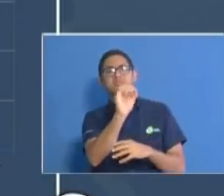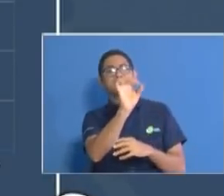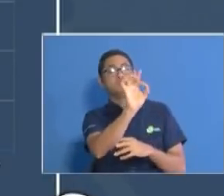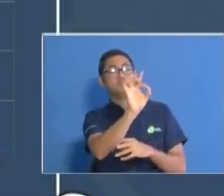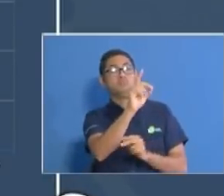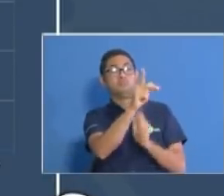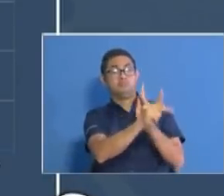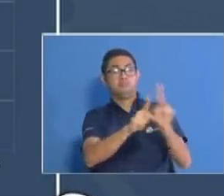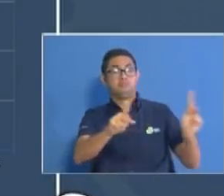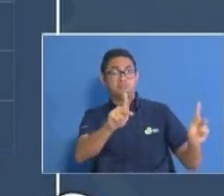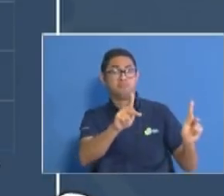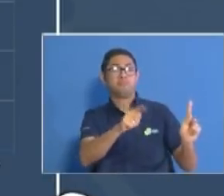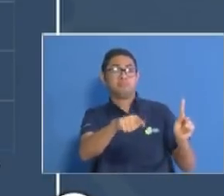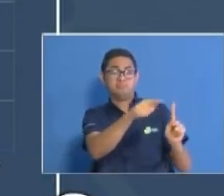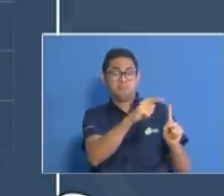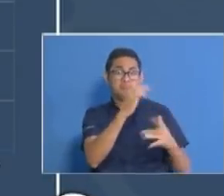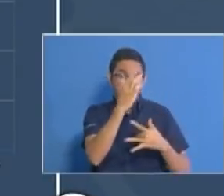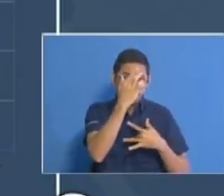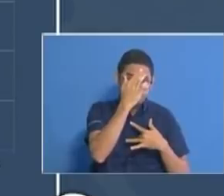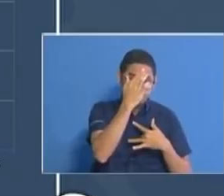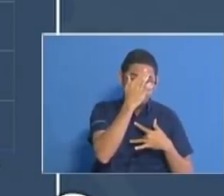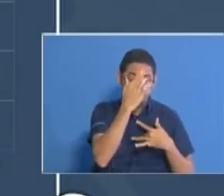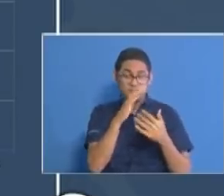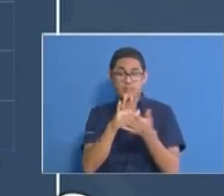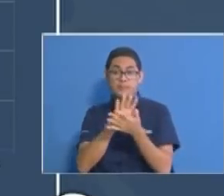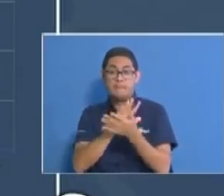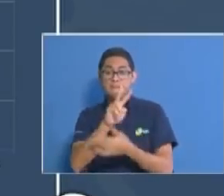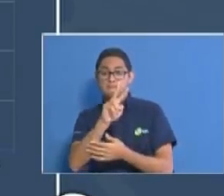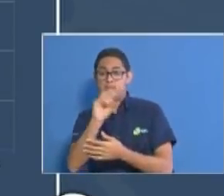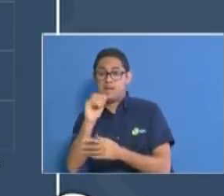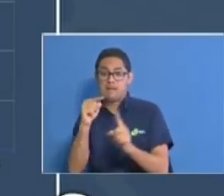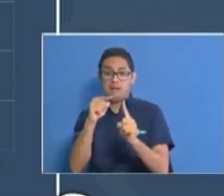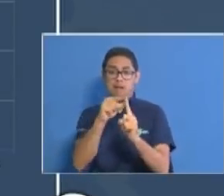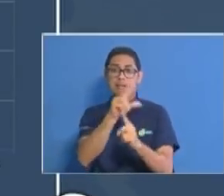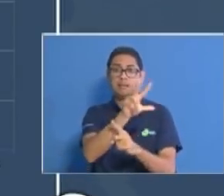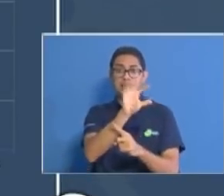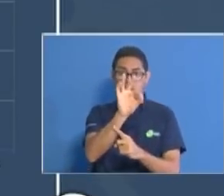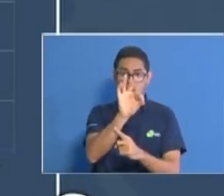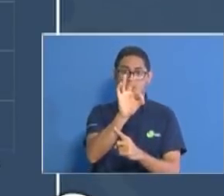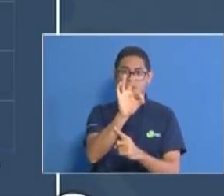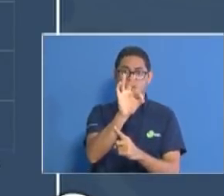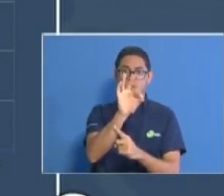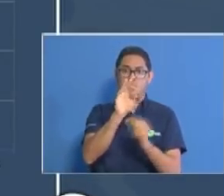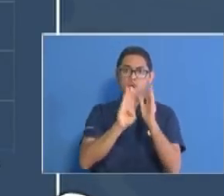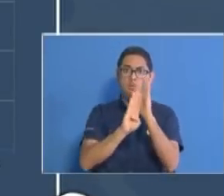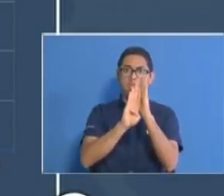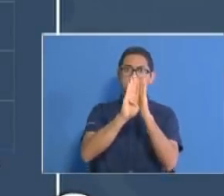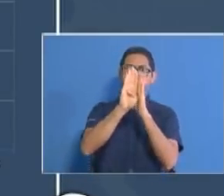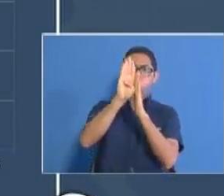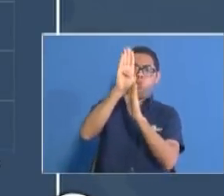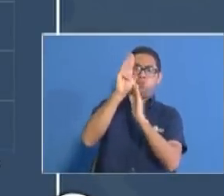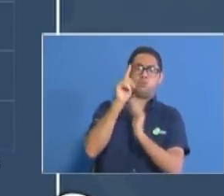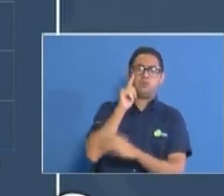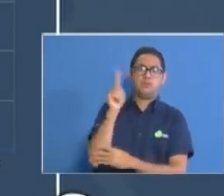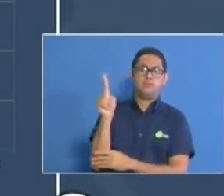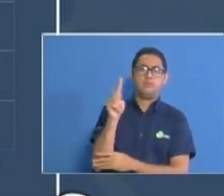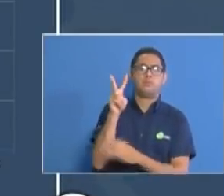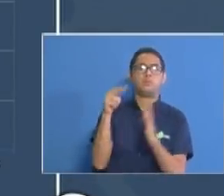En los 20 a 39 años, tenemos el 42% de los casos, 2